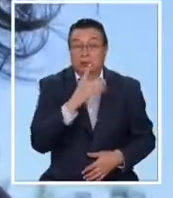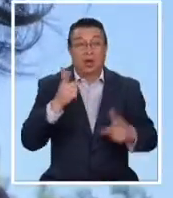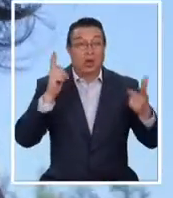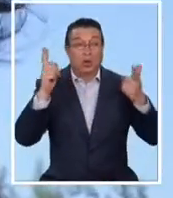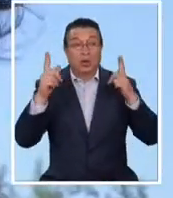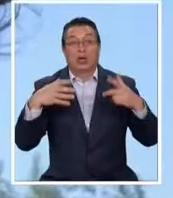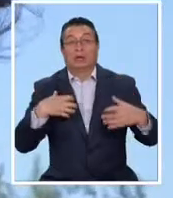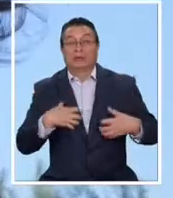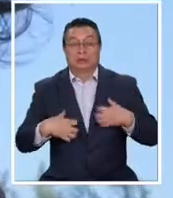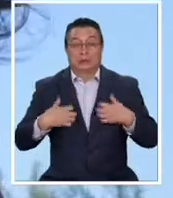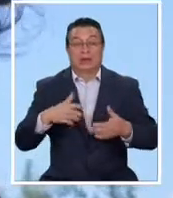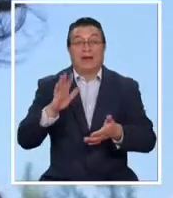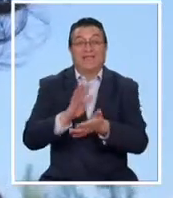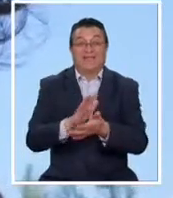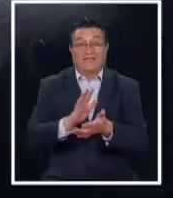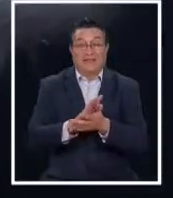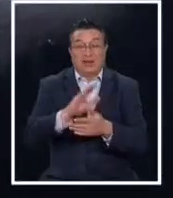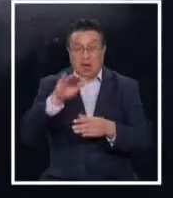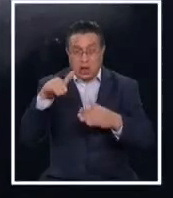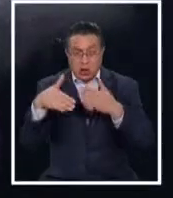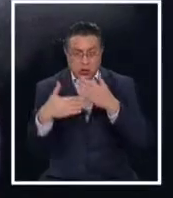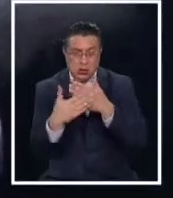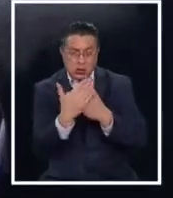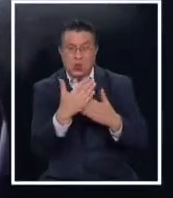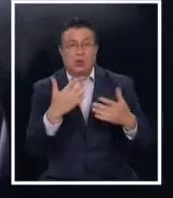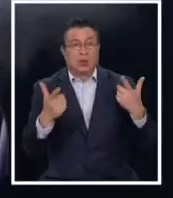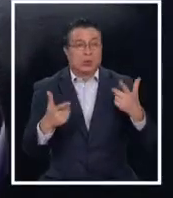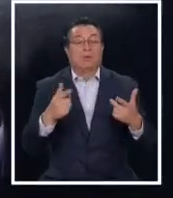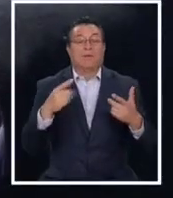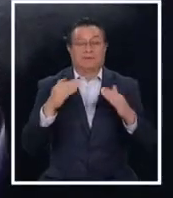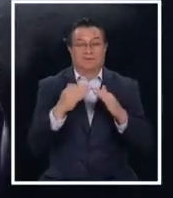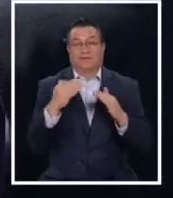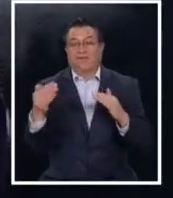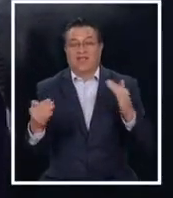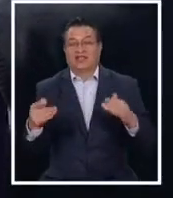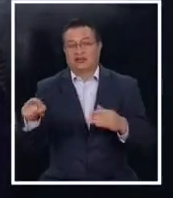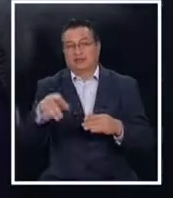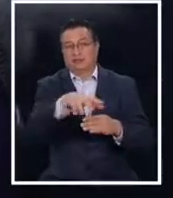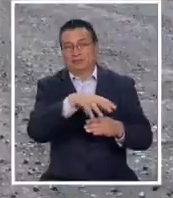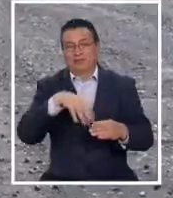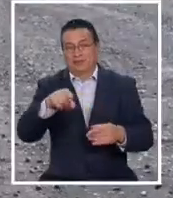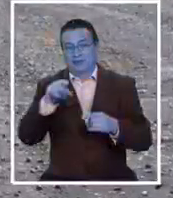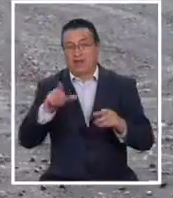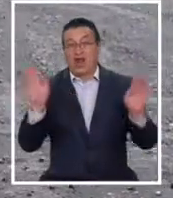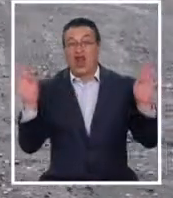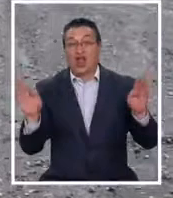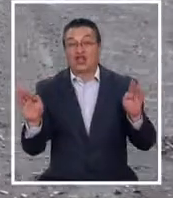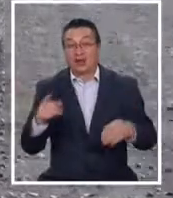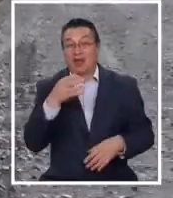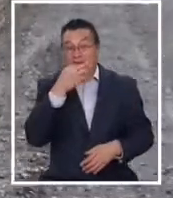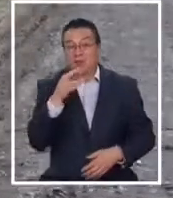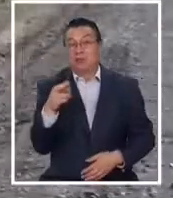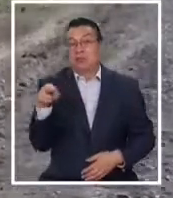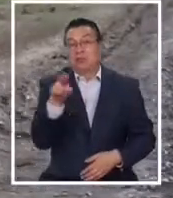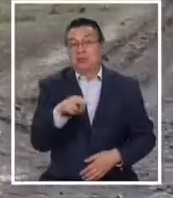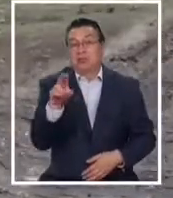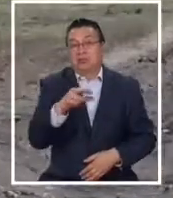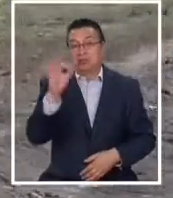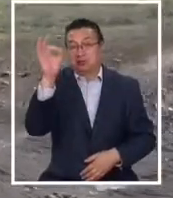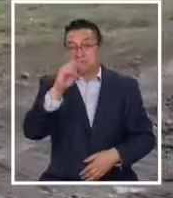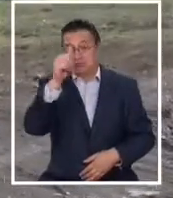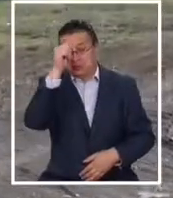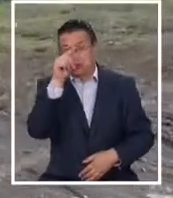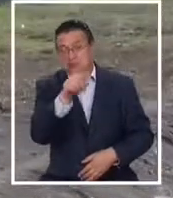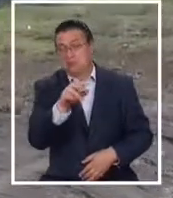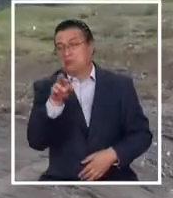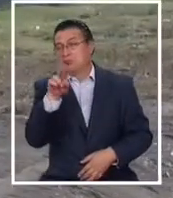Ruidos molestos y fiestas hasta altas horas de la madrugada, que según los vecinos del sector cantarana de Los Ángeles, se repiten cada fin de semana en esta